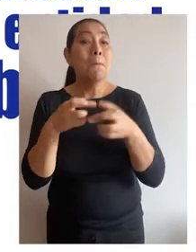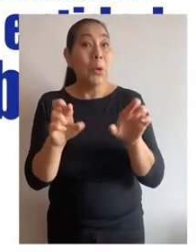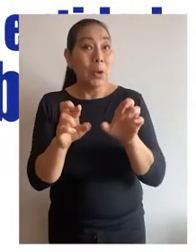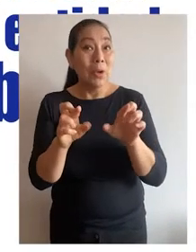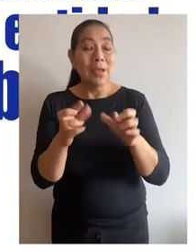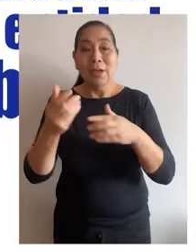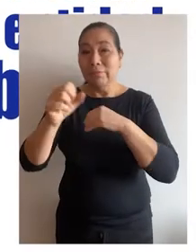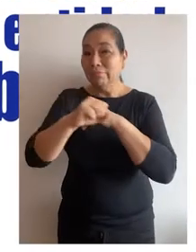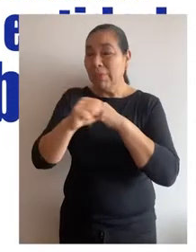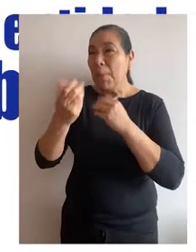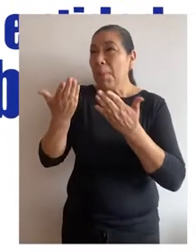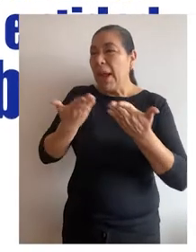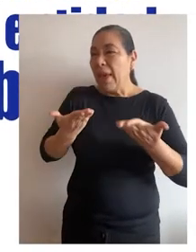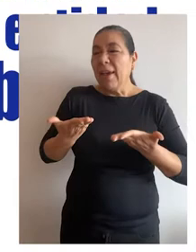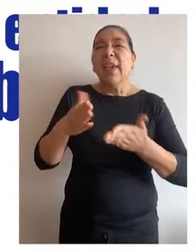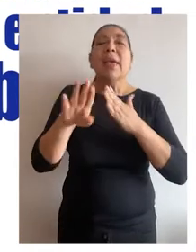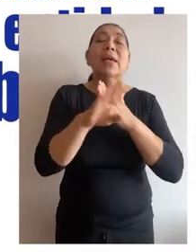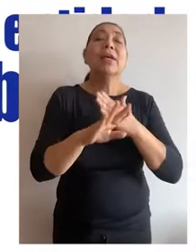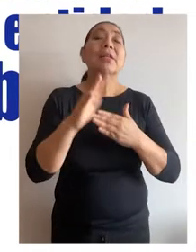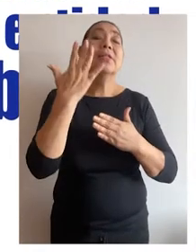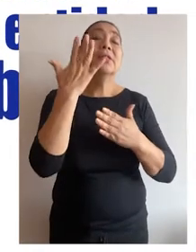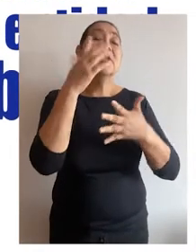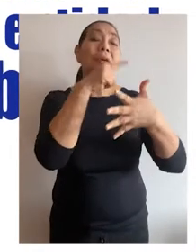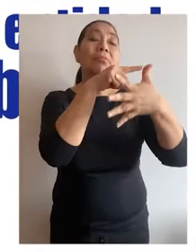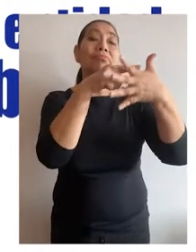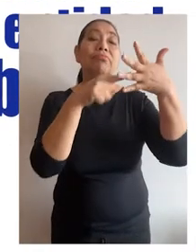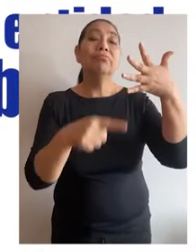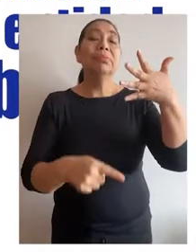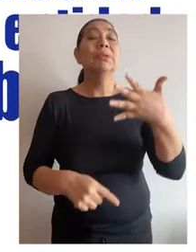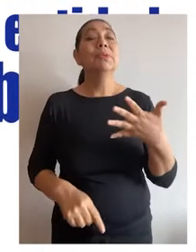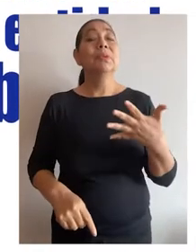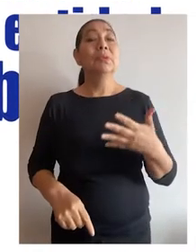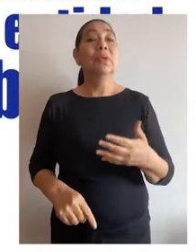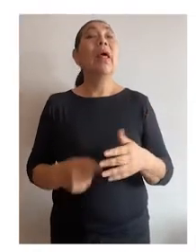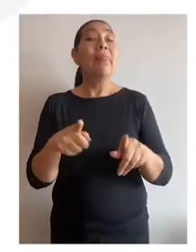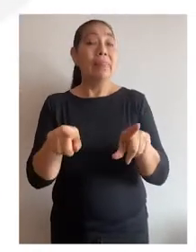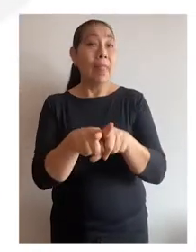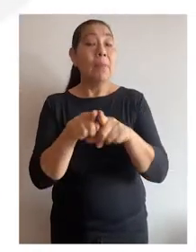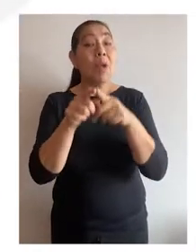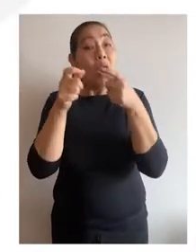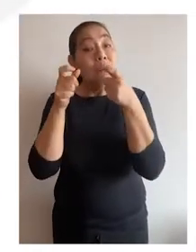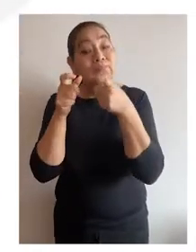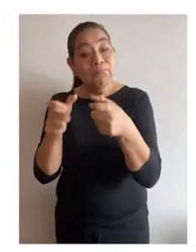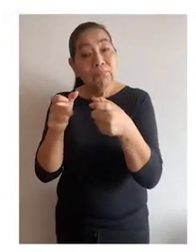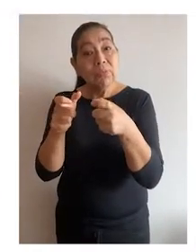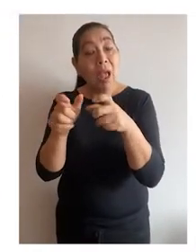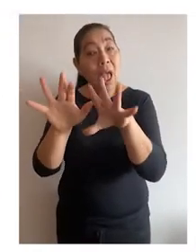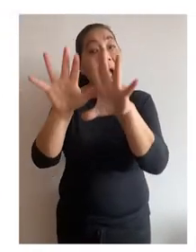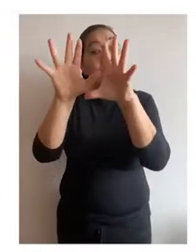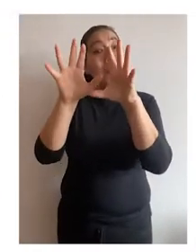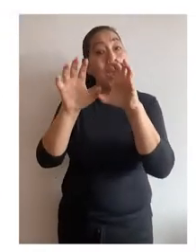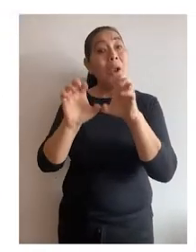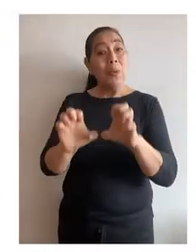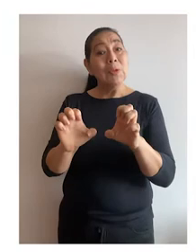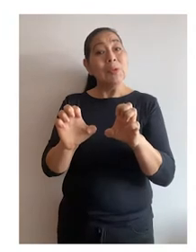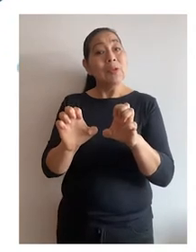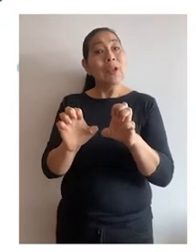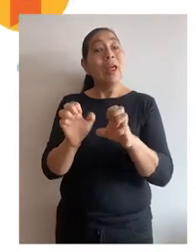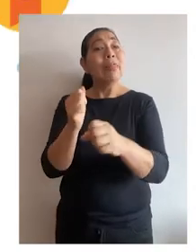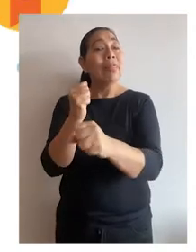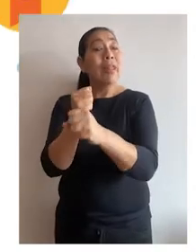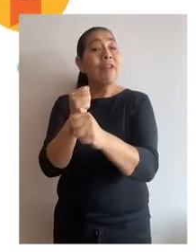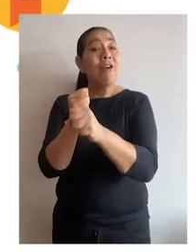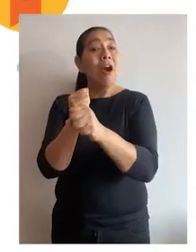pública. Se fundamenta en una estructura basada en cinco componentes funcionales. Ambiente de control, evaluación de riesgos,